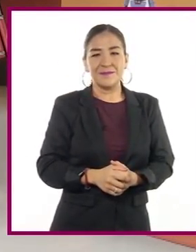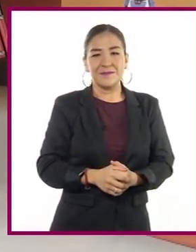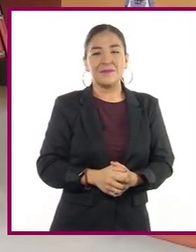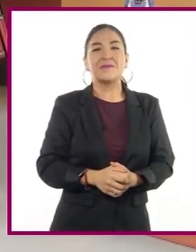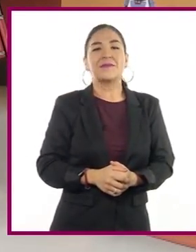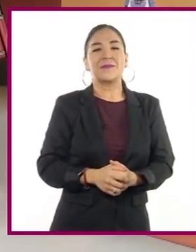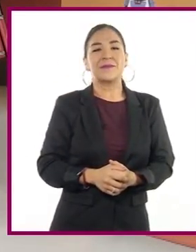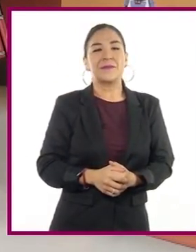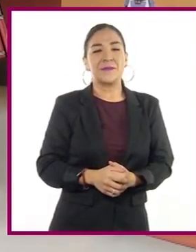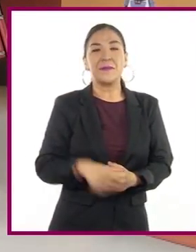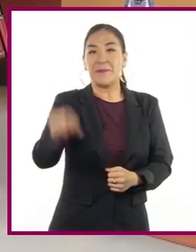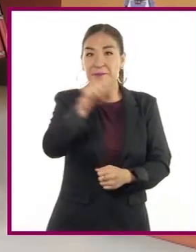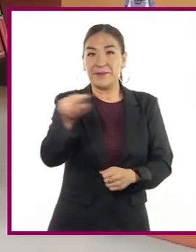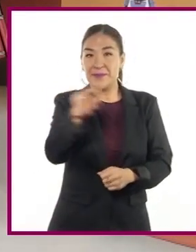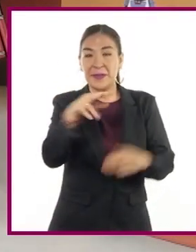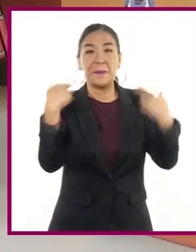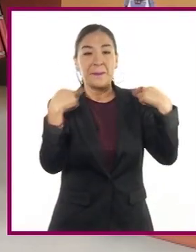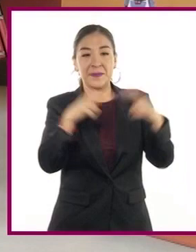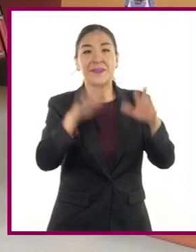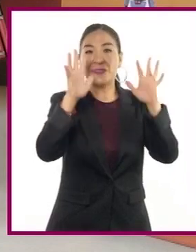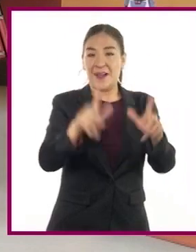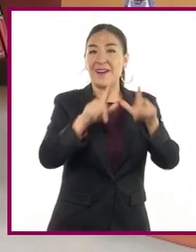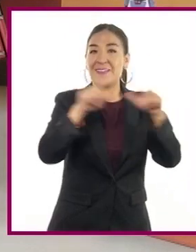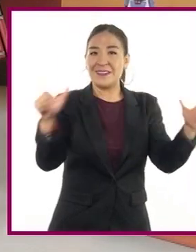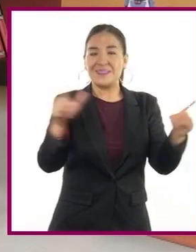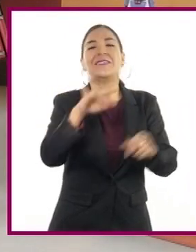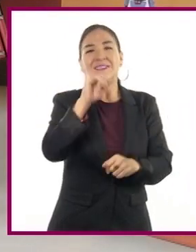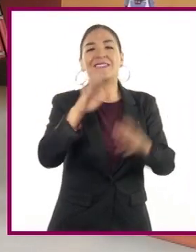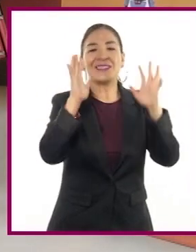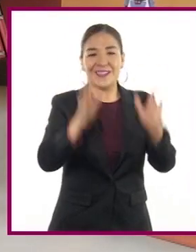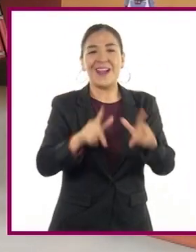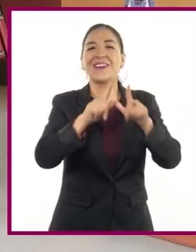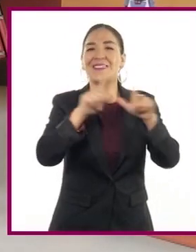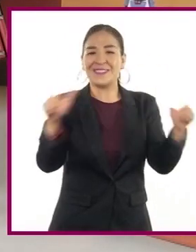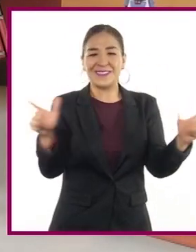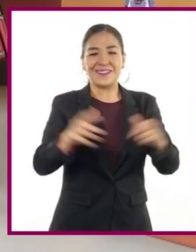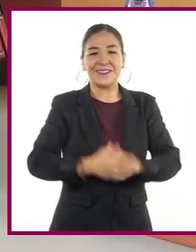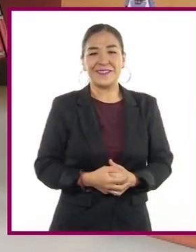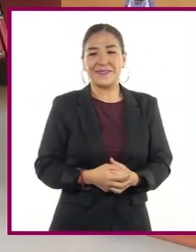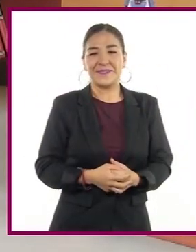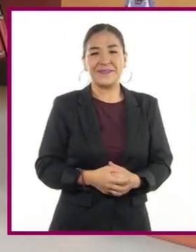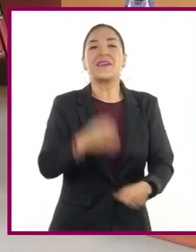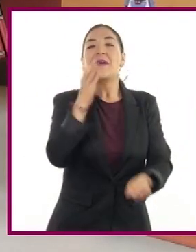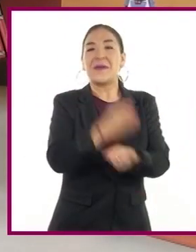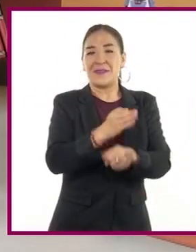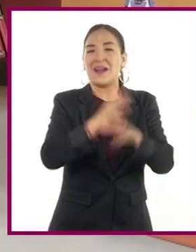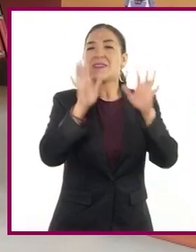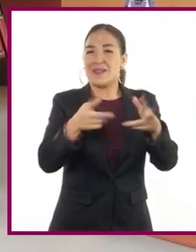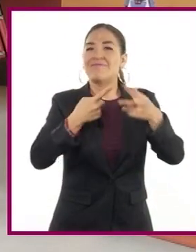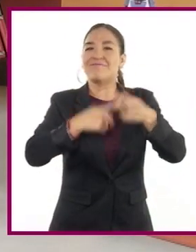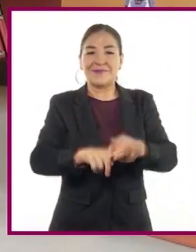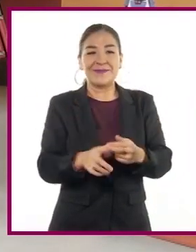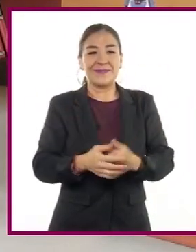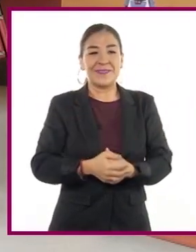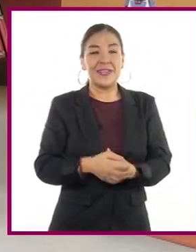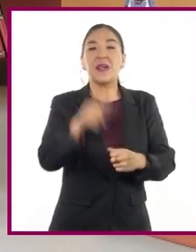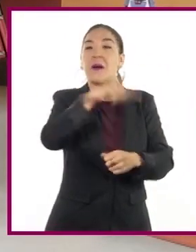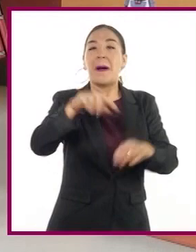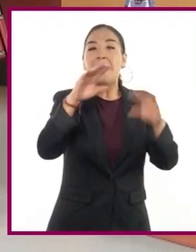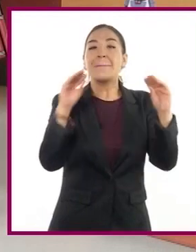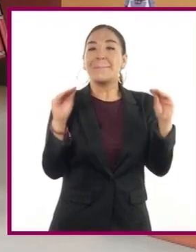¿Están listos para grabar? ¿Listos? ¡Listos! Pues vamos a grabar. ¡Silencio en piso!